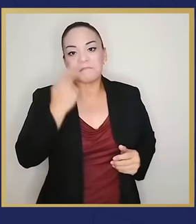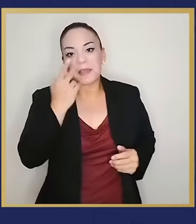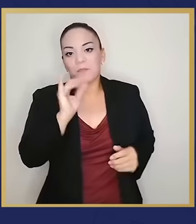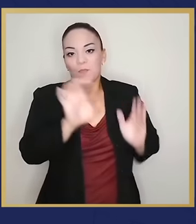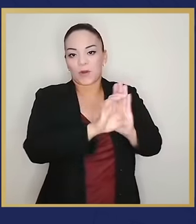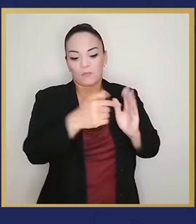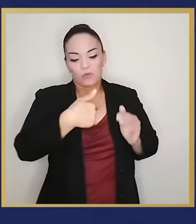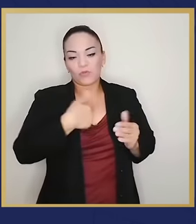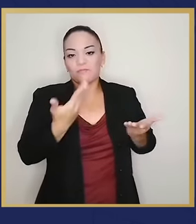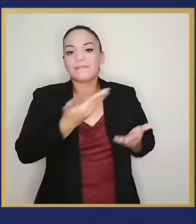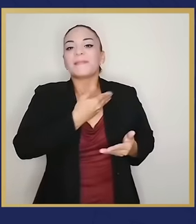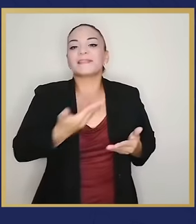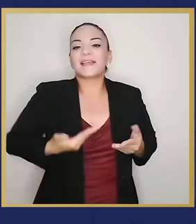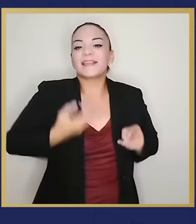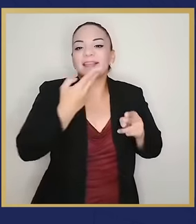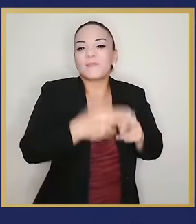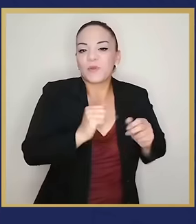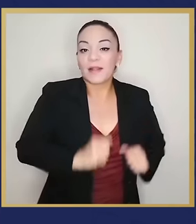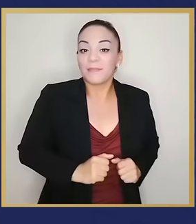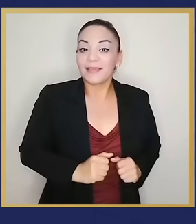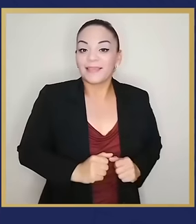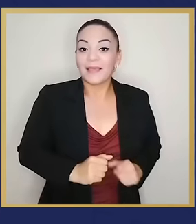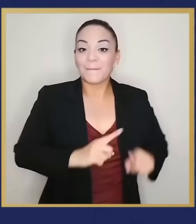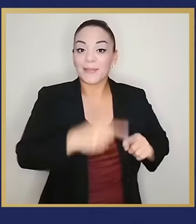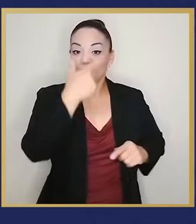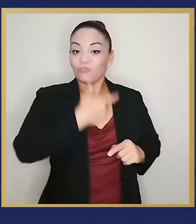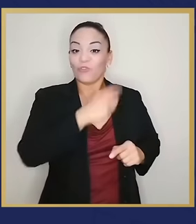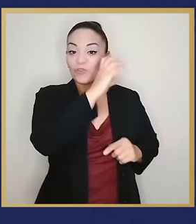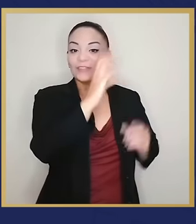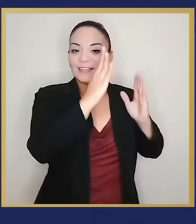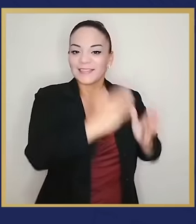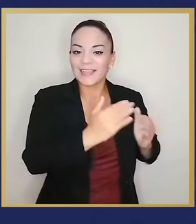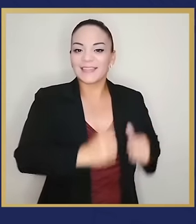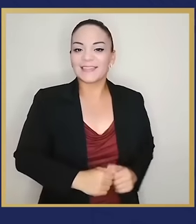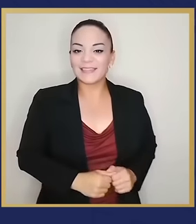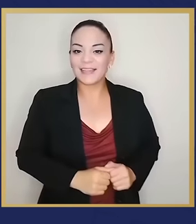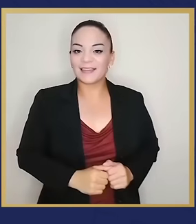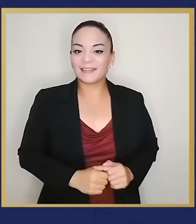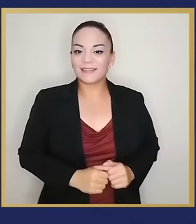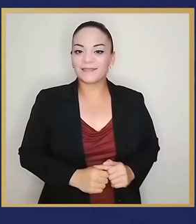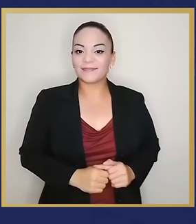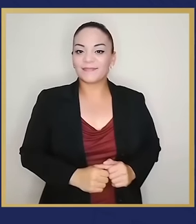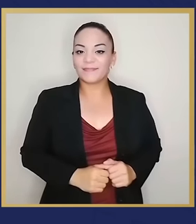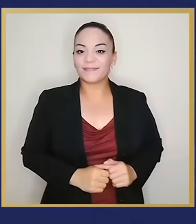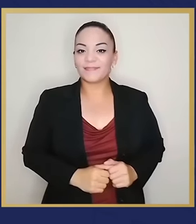que es presidente temporalmente, pero ciudadano no ha dejado de ser.